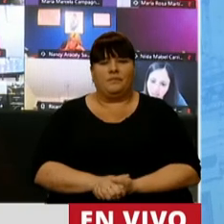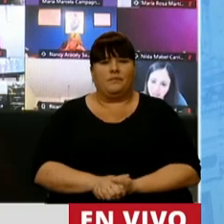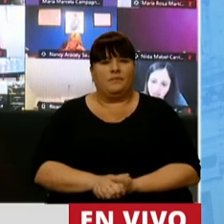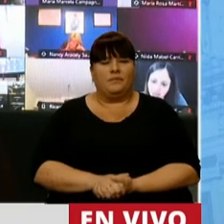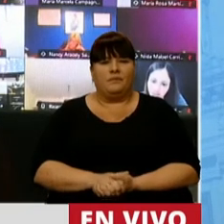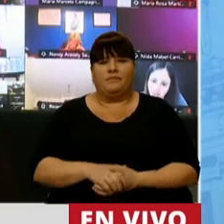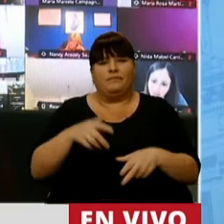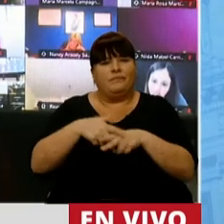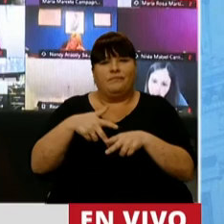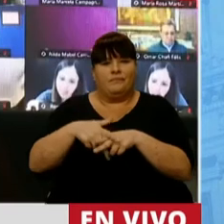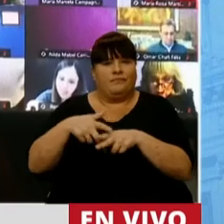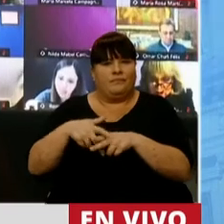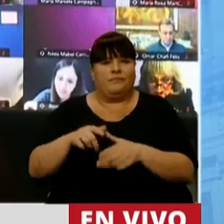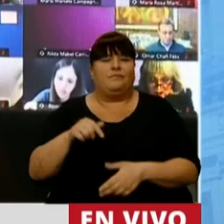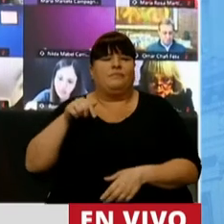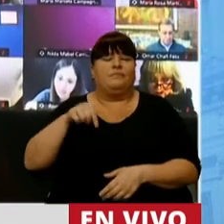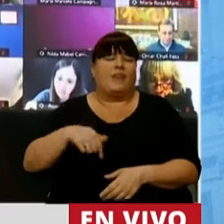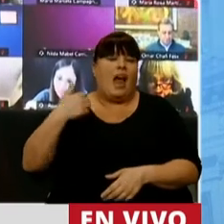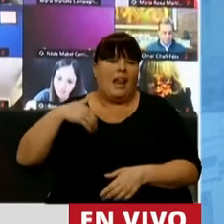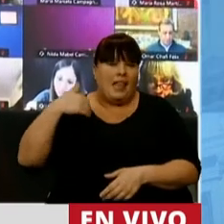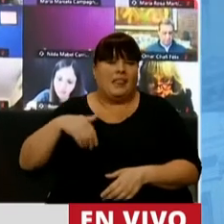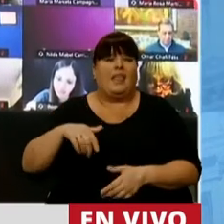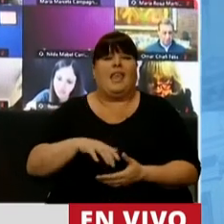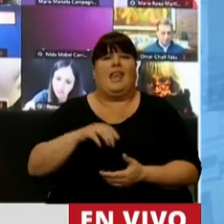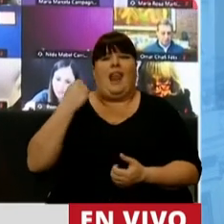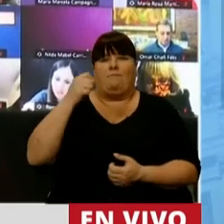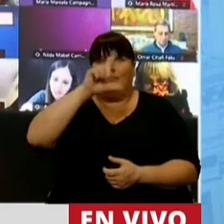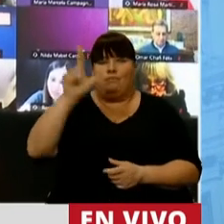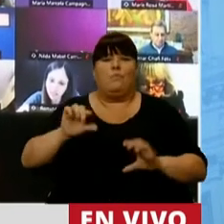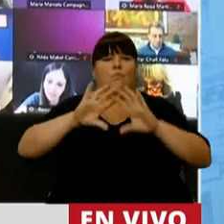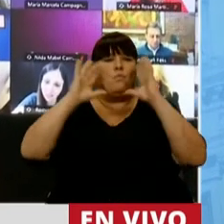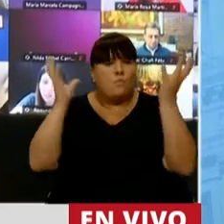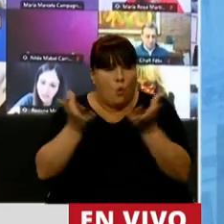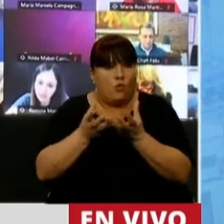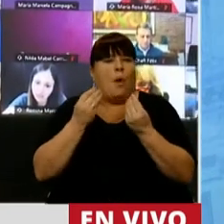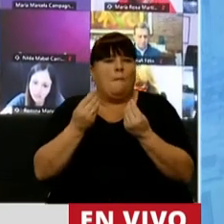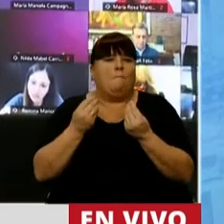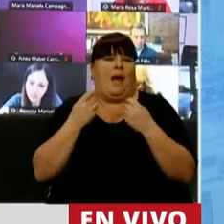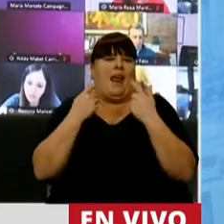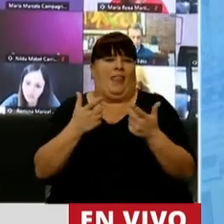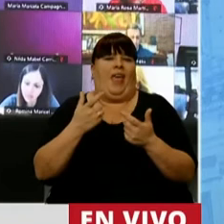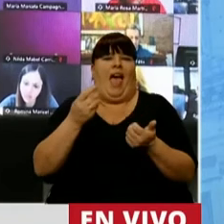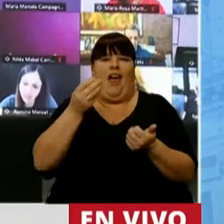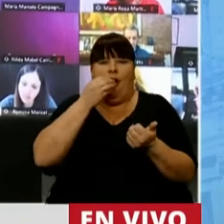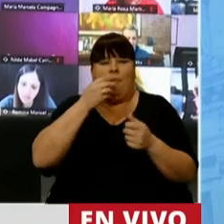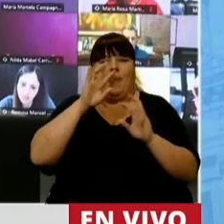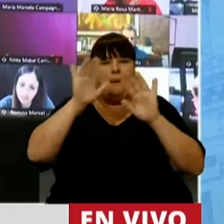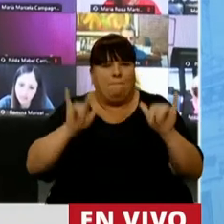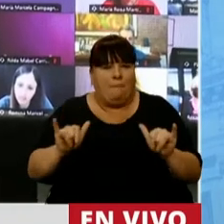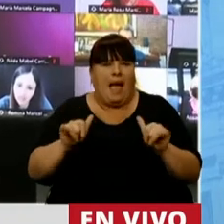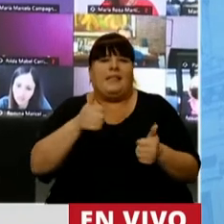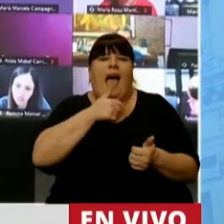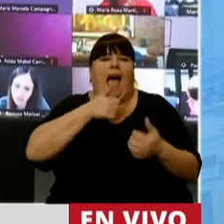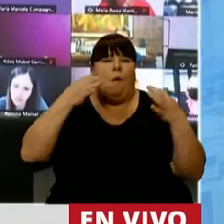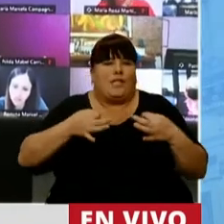guía a millones en nuestro país, en nuestra Asia Grande y en el mundo, para poder acceder al pan, a la paz, al